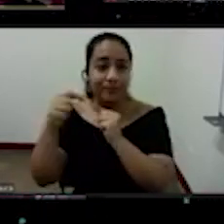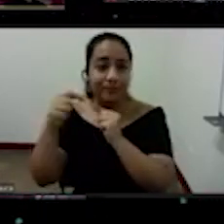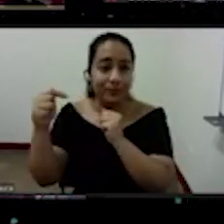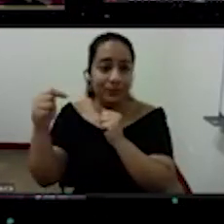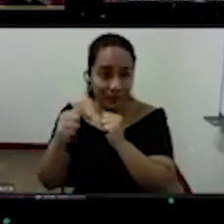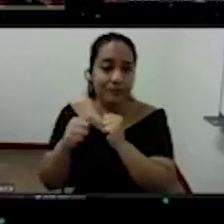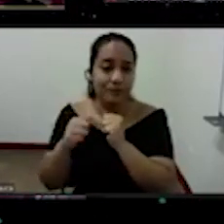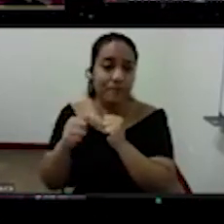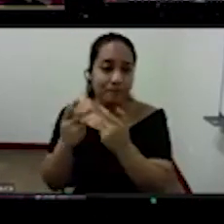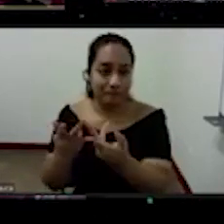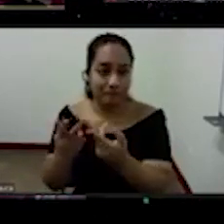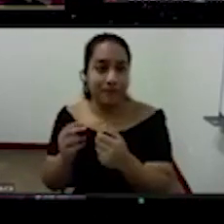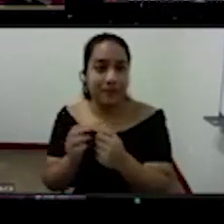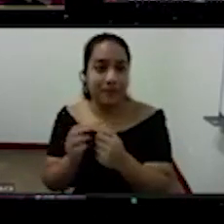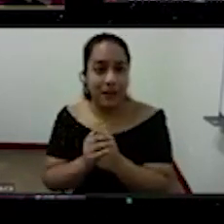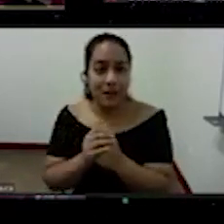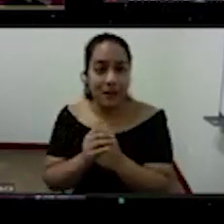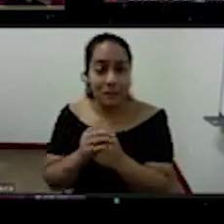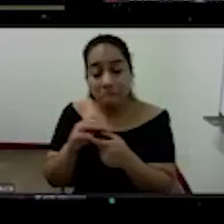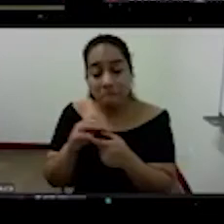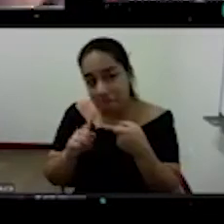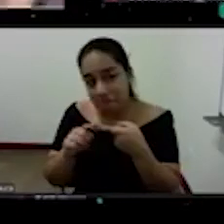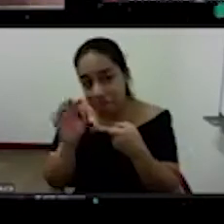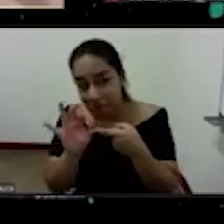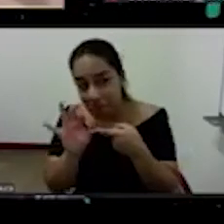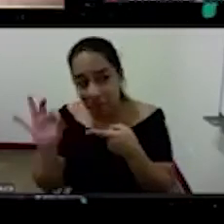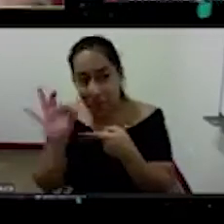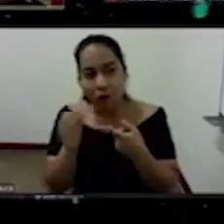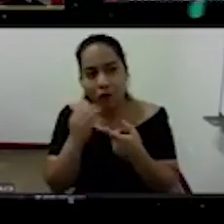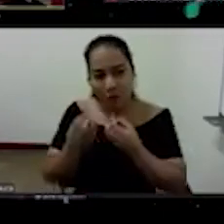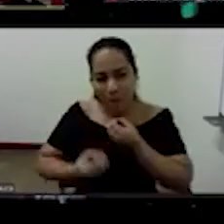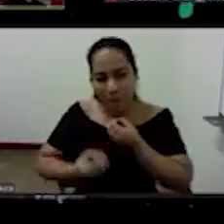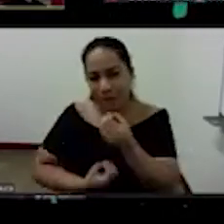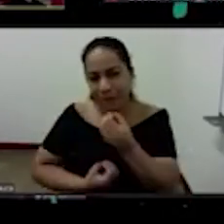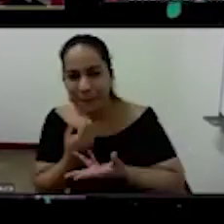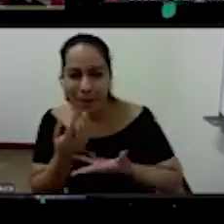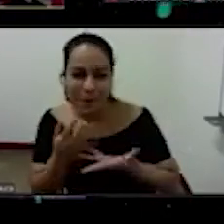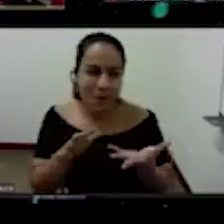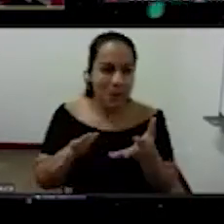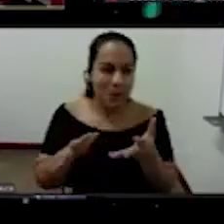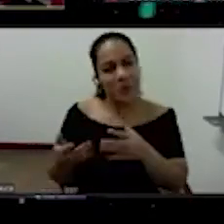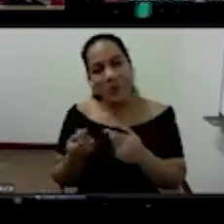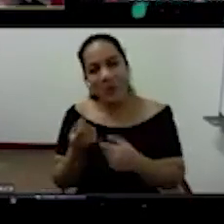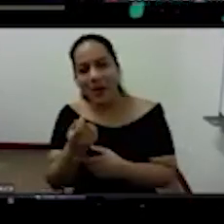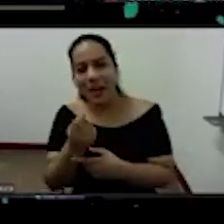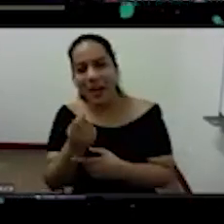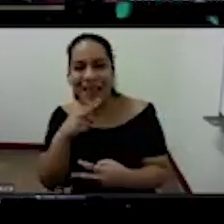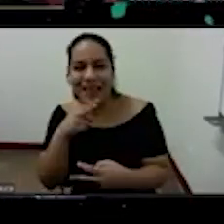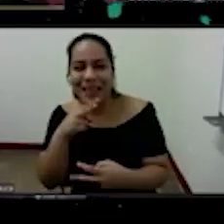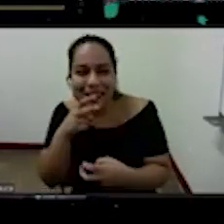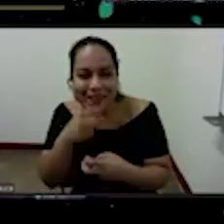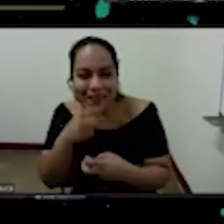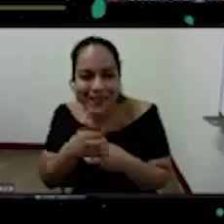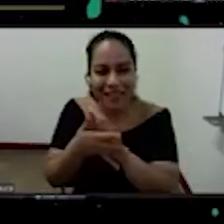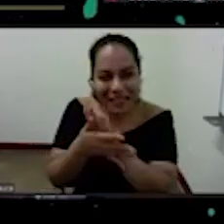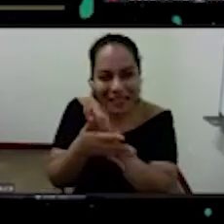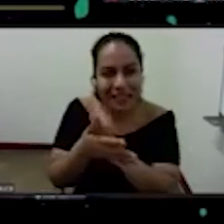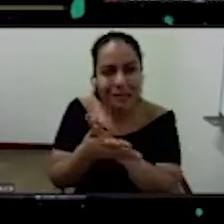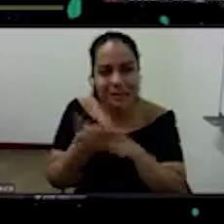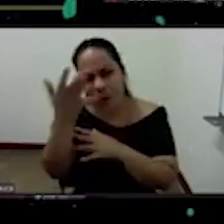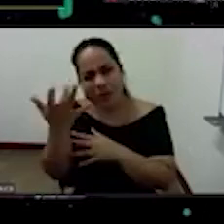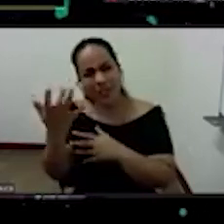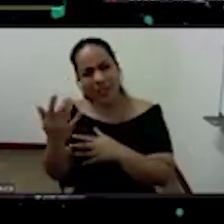primera la primera cuestión que la digo con un poco de dificultad porque es algo